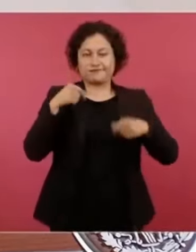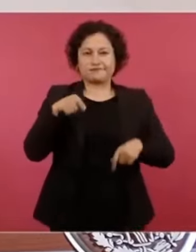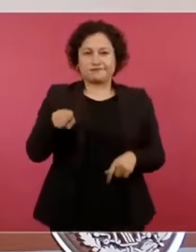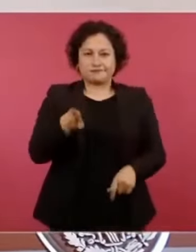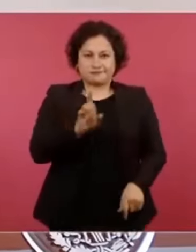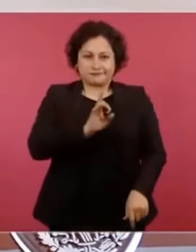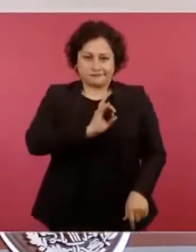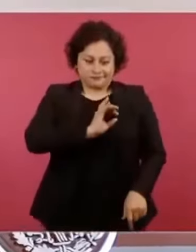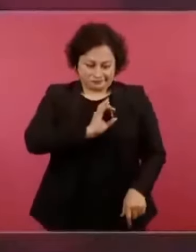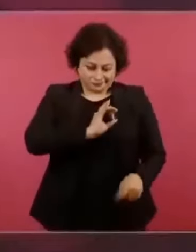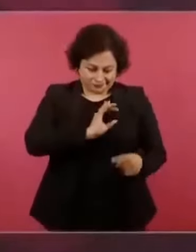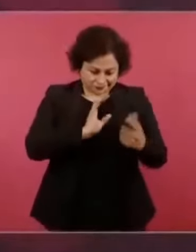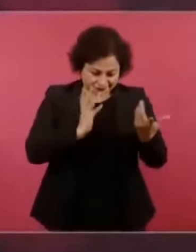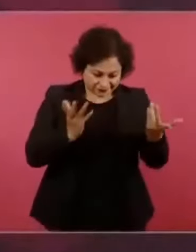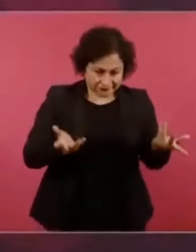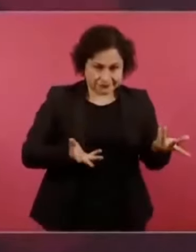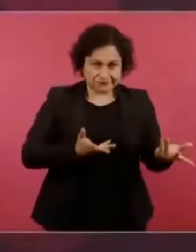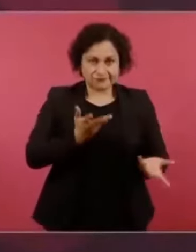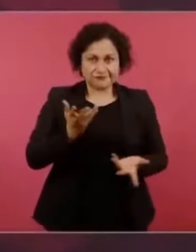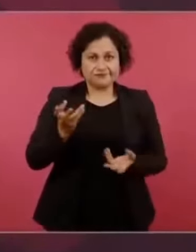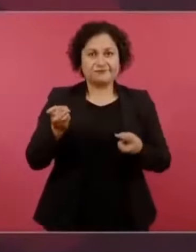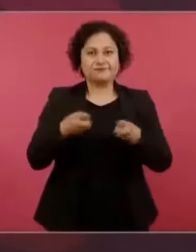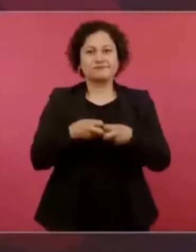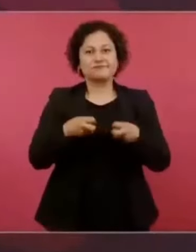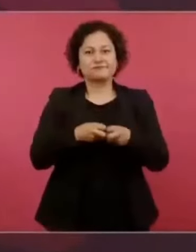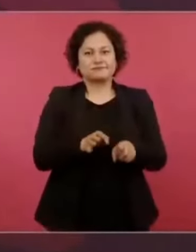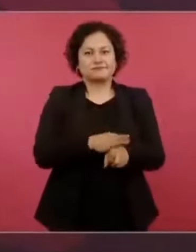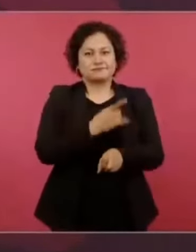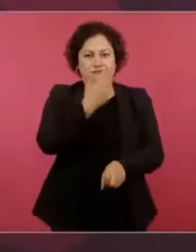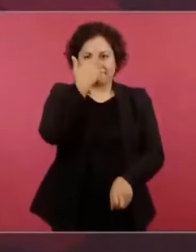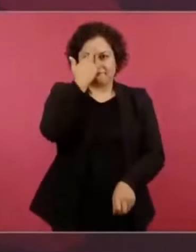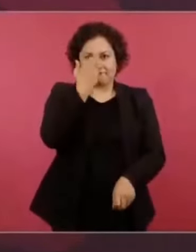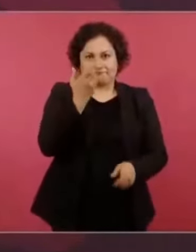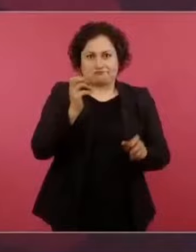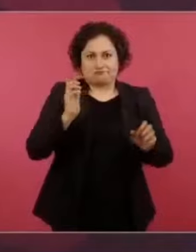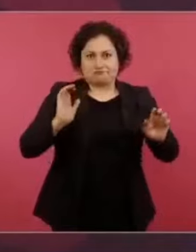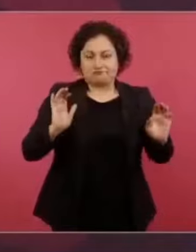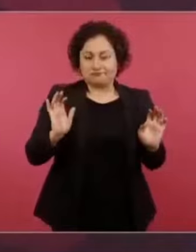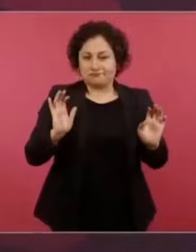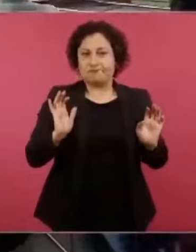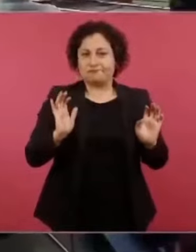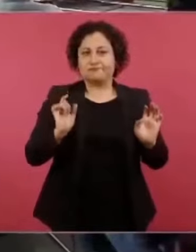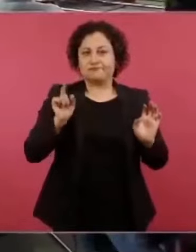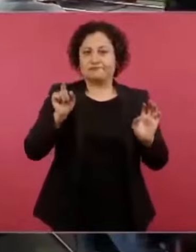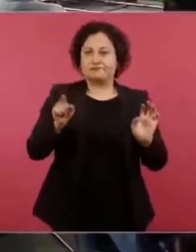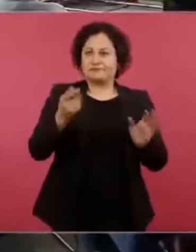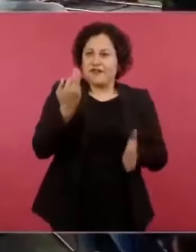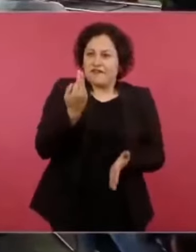tan nerviosos, no se serenan.